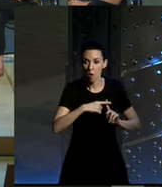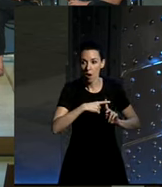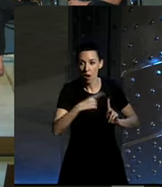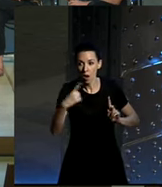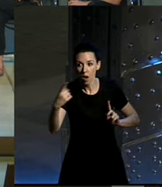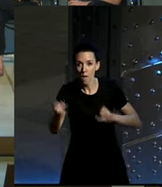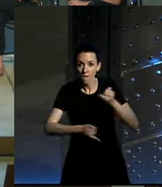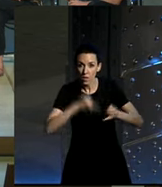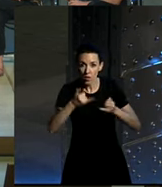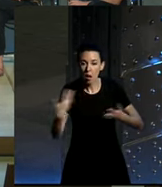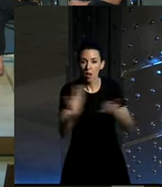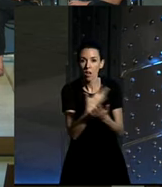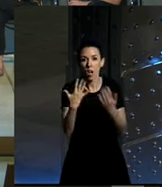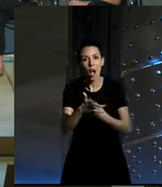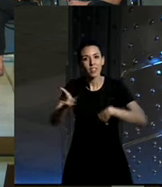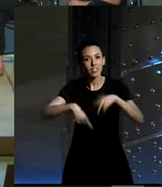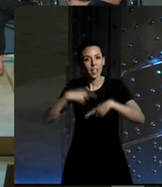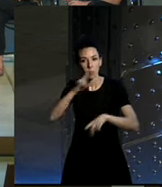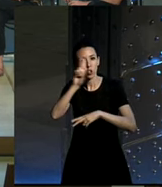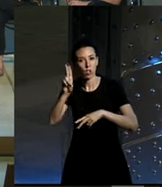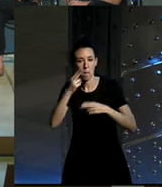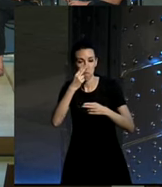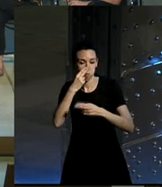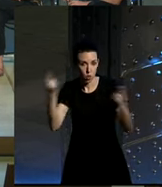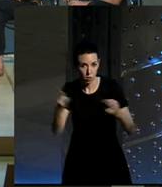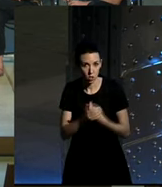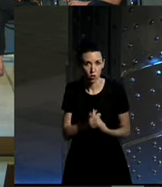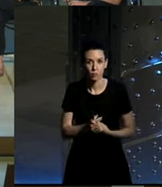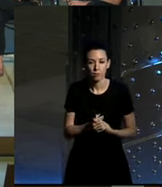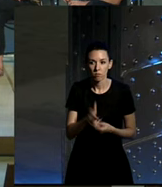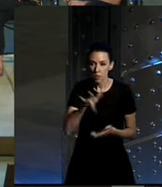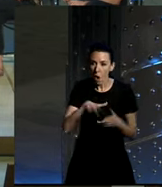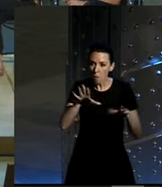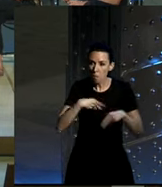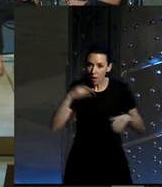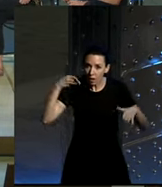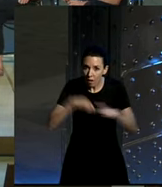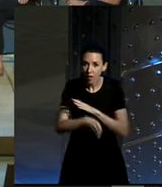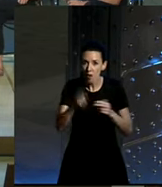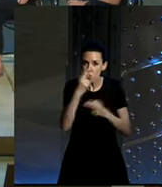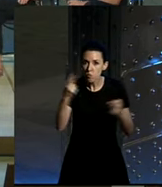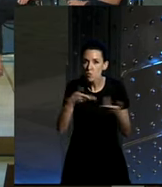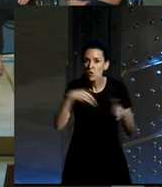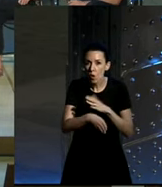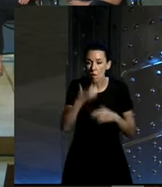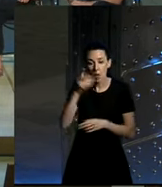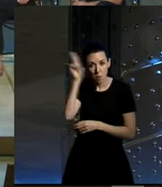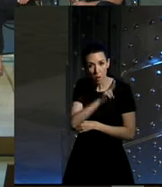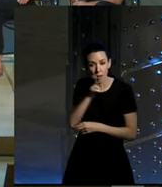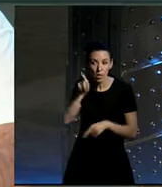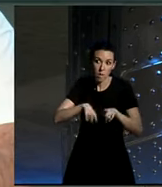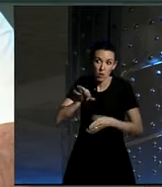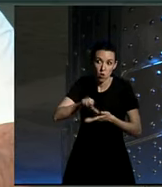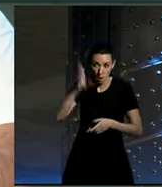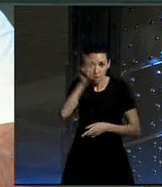luego combinarlo con transporte público de la manera que sea ¿qué transporte público se acepta que tú vayas con una bicicleta? depende de qué ciudad en Madrid por ejemplo en Madrid